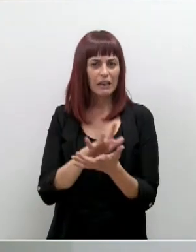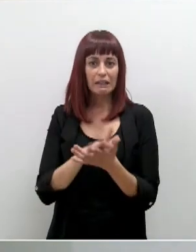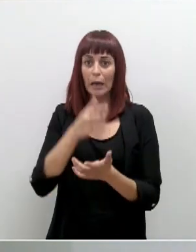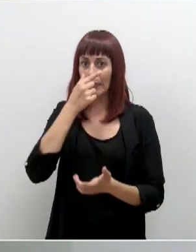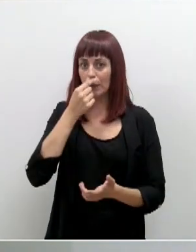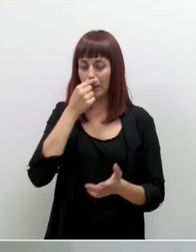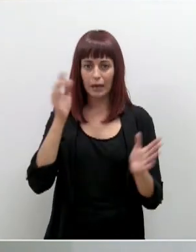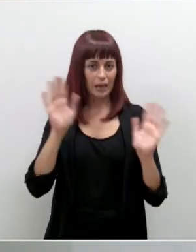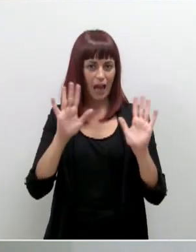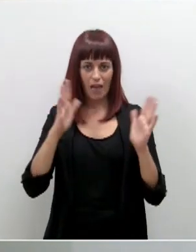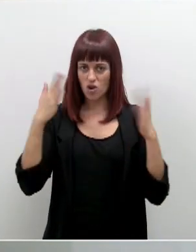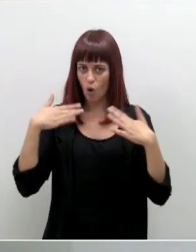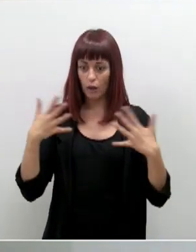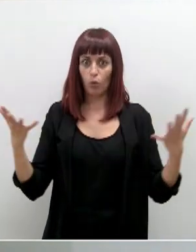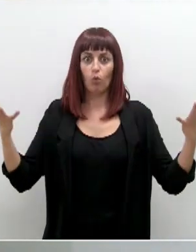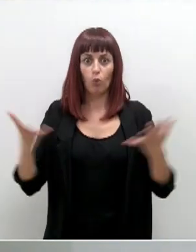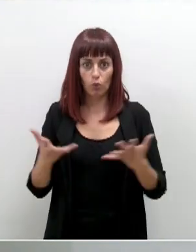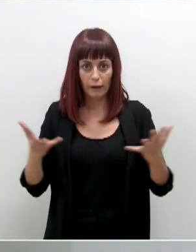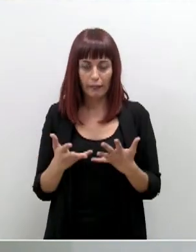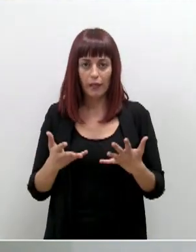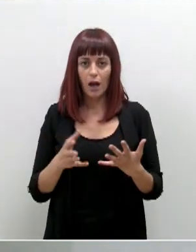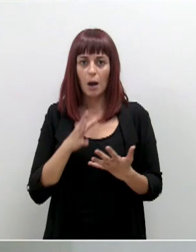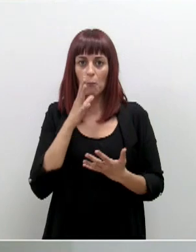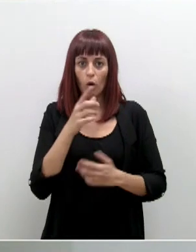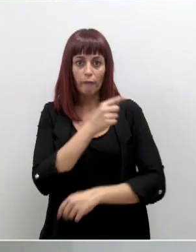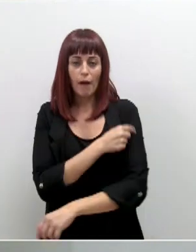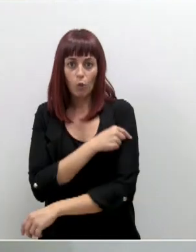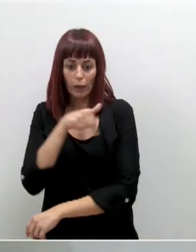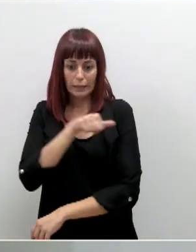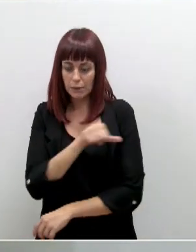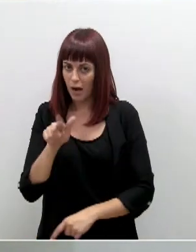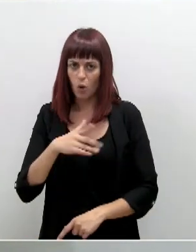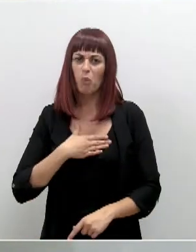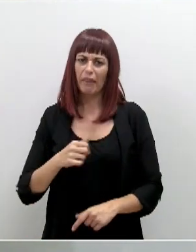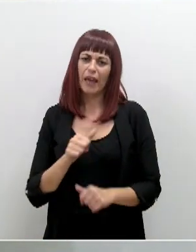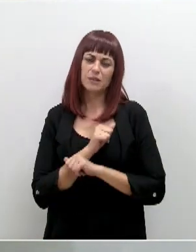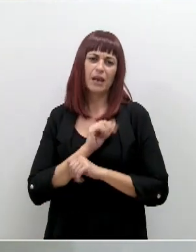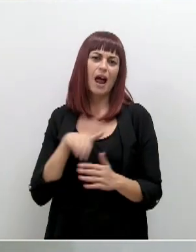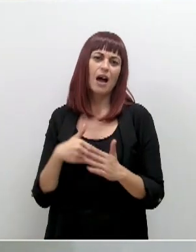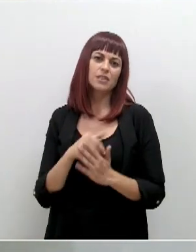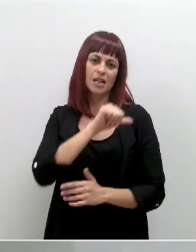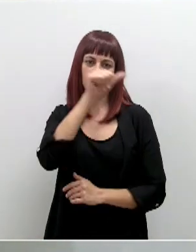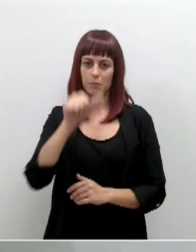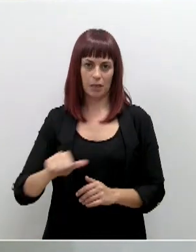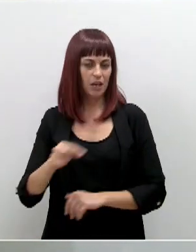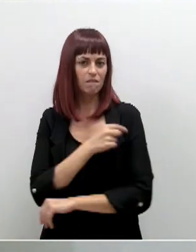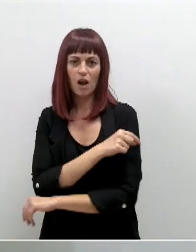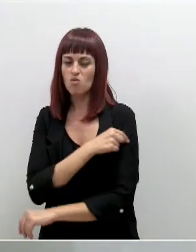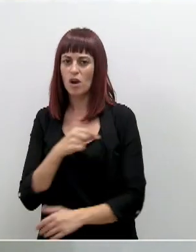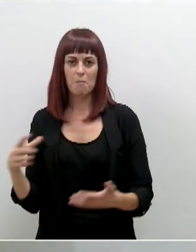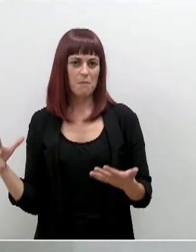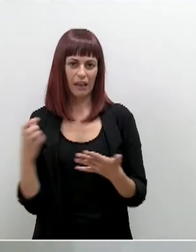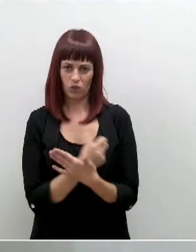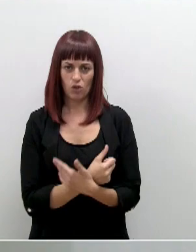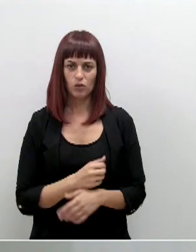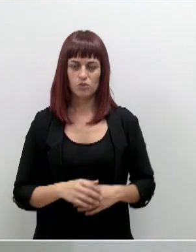por el momento. No hay ninguna urgencia ahora mismo porque la vacuna se ponga esta semana. Se puede esperar uno la semana que viene y habrán vacunas para toda la gente que